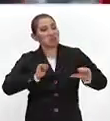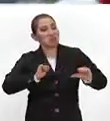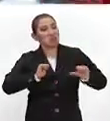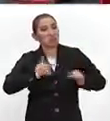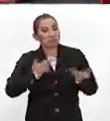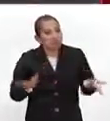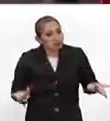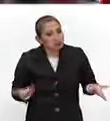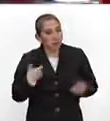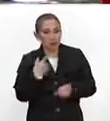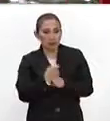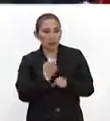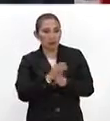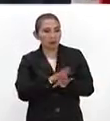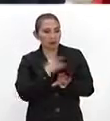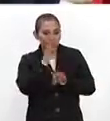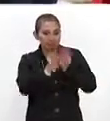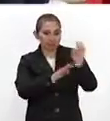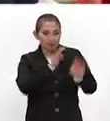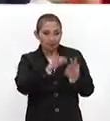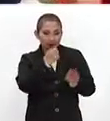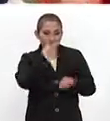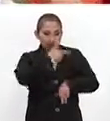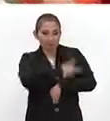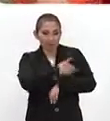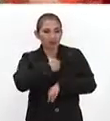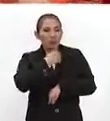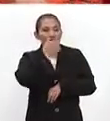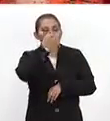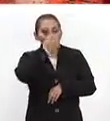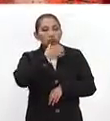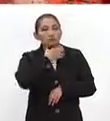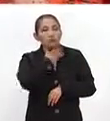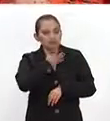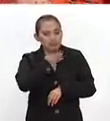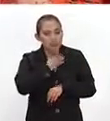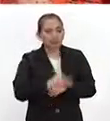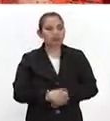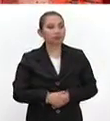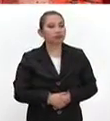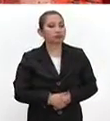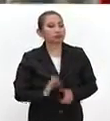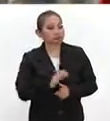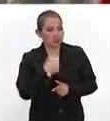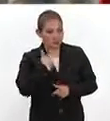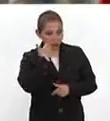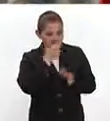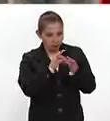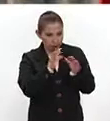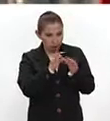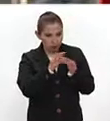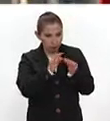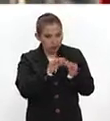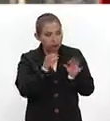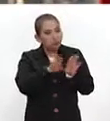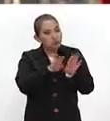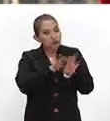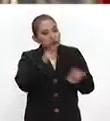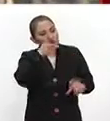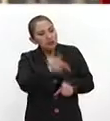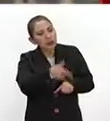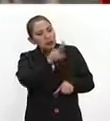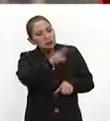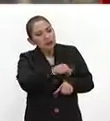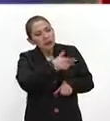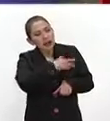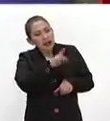la causa número uno de atención con antibióticos son vías respiratorias. Entonces, quiero hablarles de cómo identificar